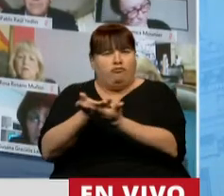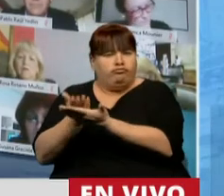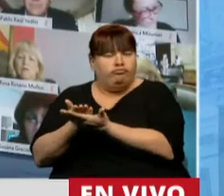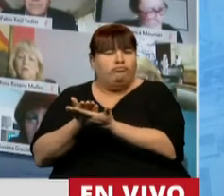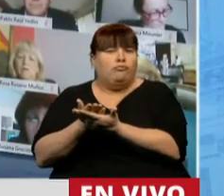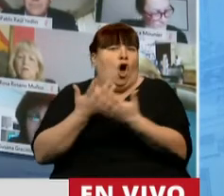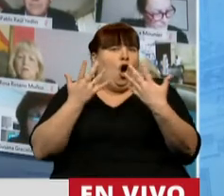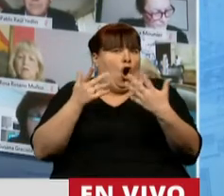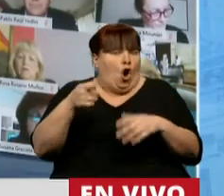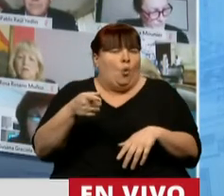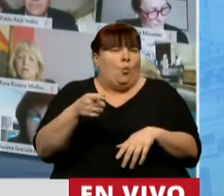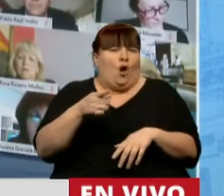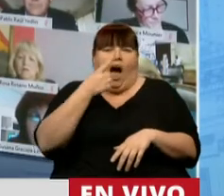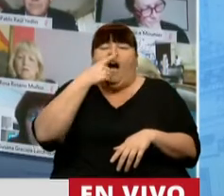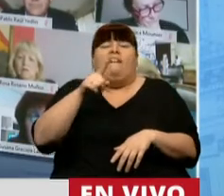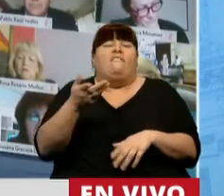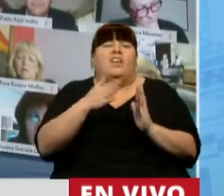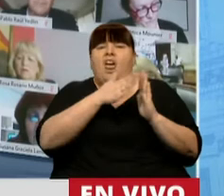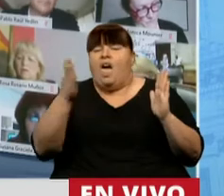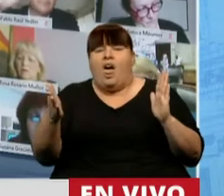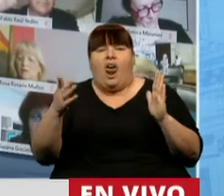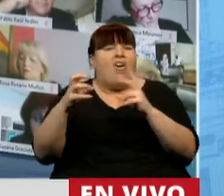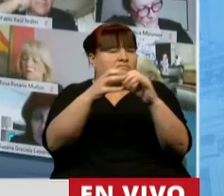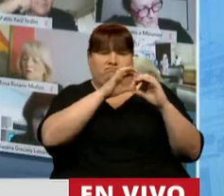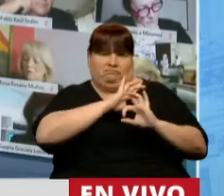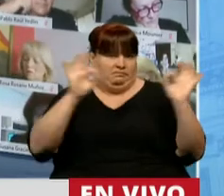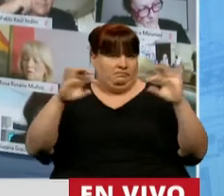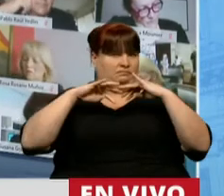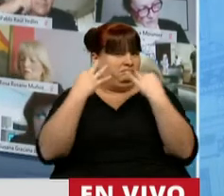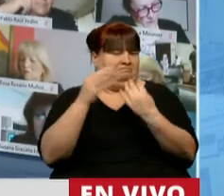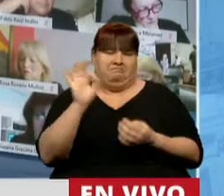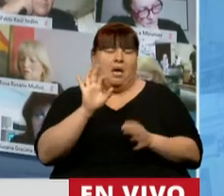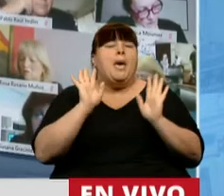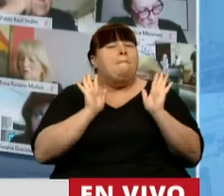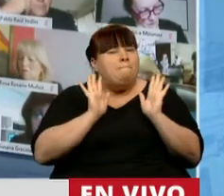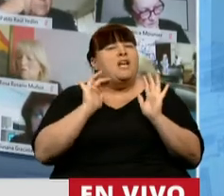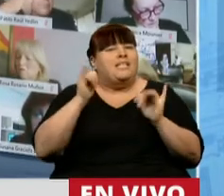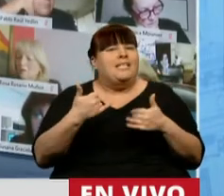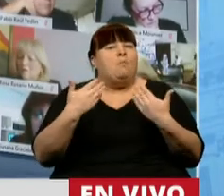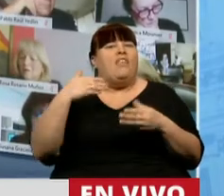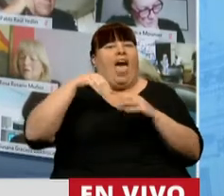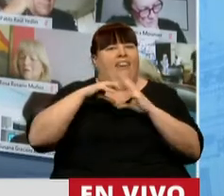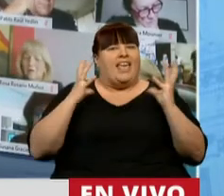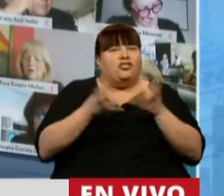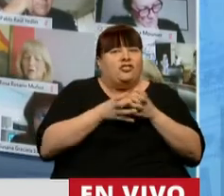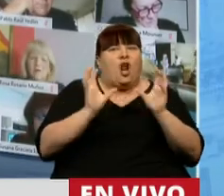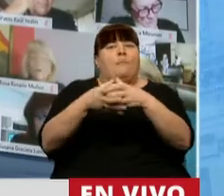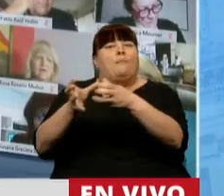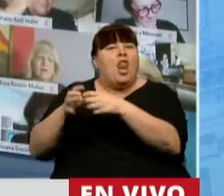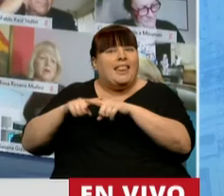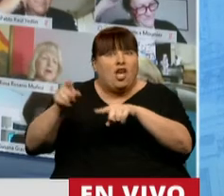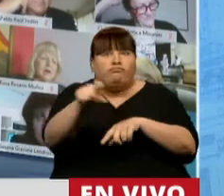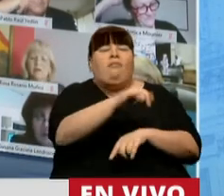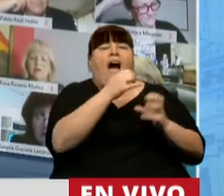Obviamente esto no tuvo debate dentro del recinto, pero sí permitió el debate interno dentro de los partidos